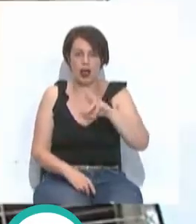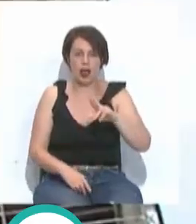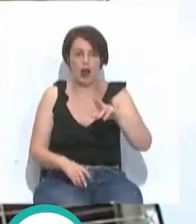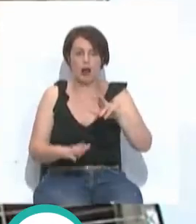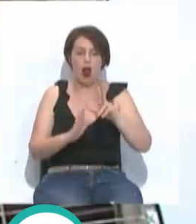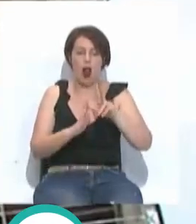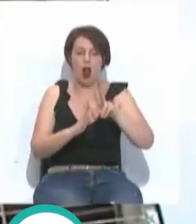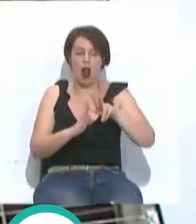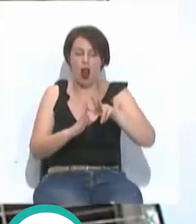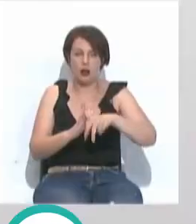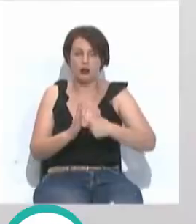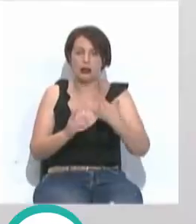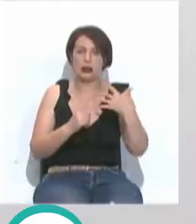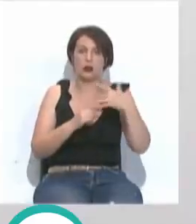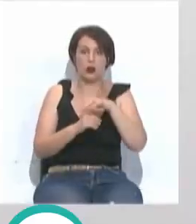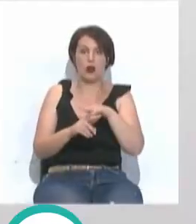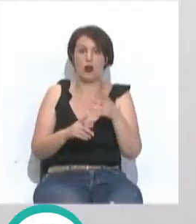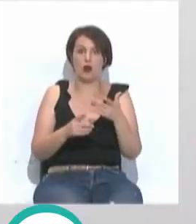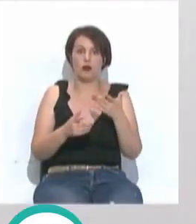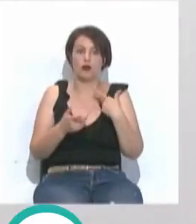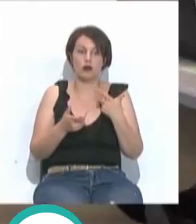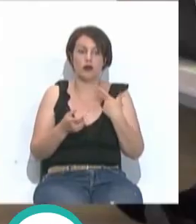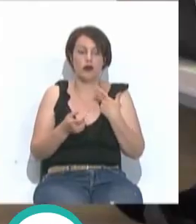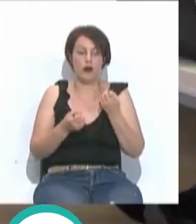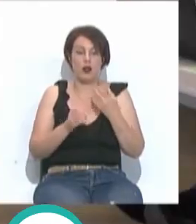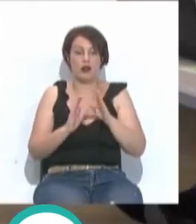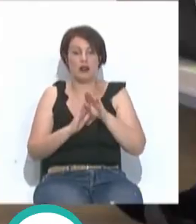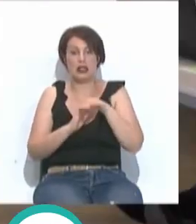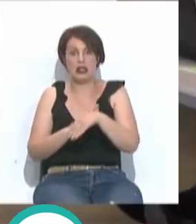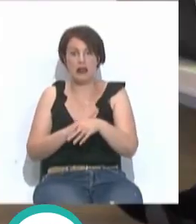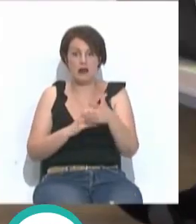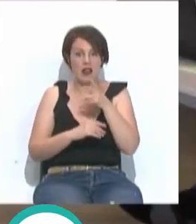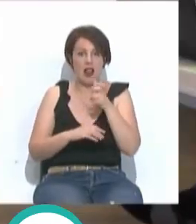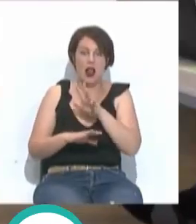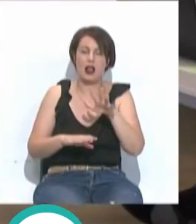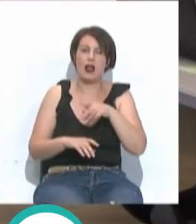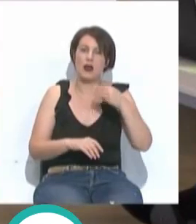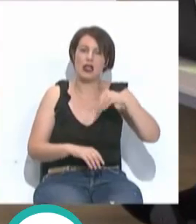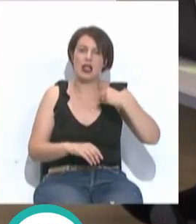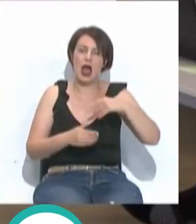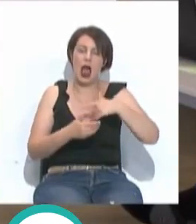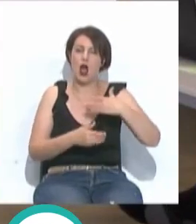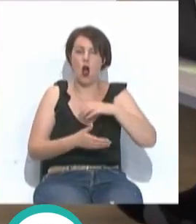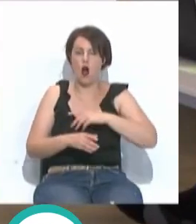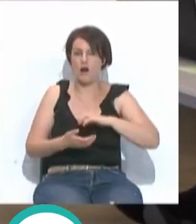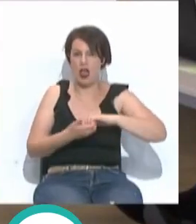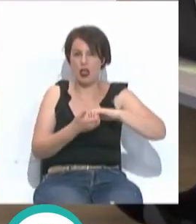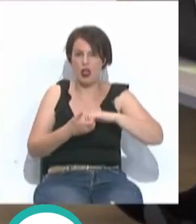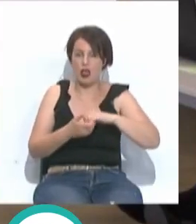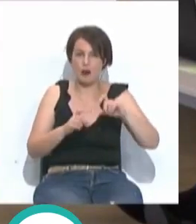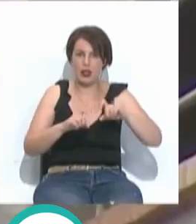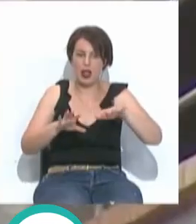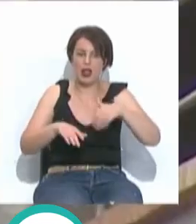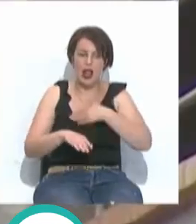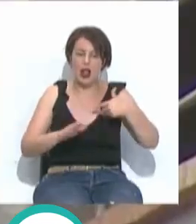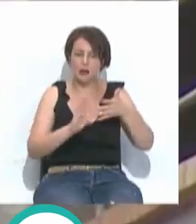lentezca. Una situación de bien con tendencia fatal. Con esta expresión tan gráfica, el presidente de la Confederación de Empresarios de Cádiz ha querido